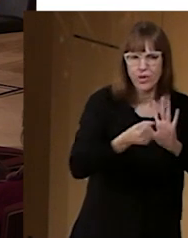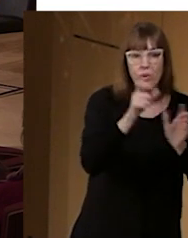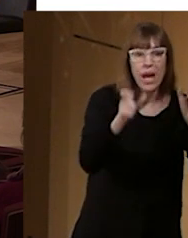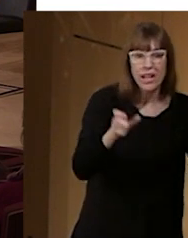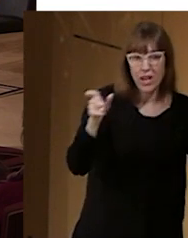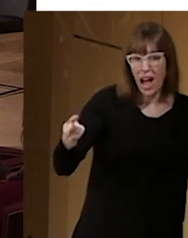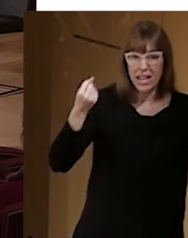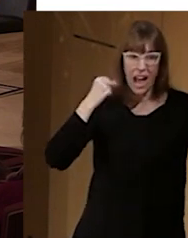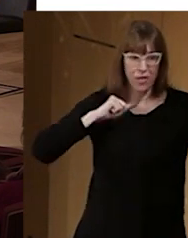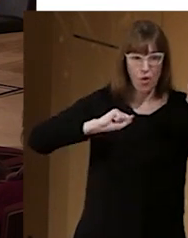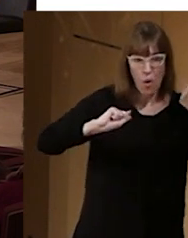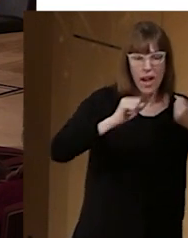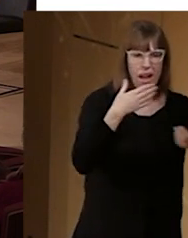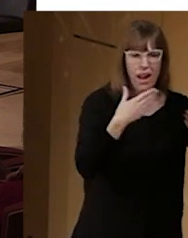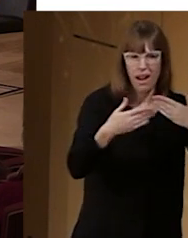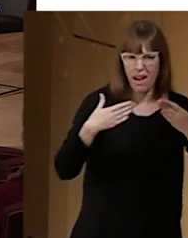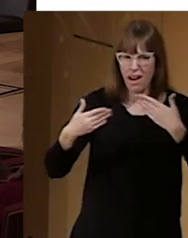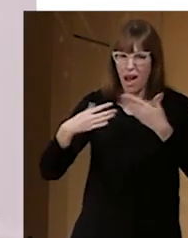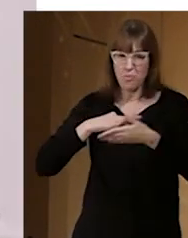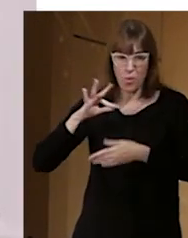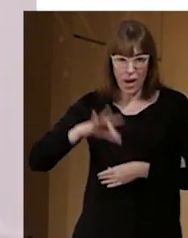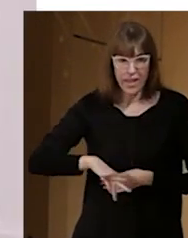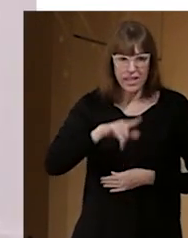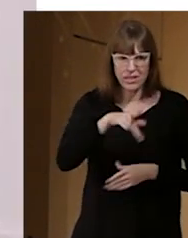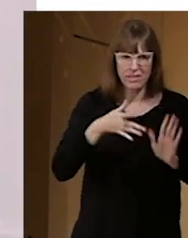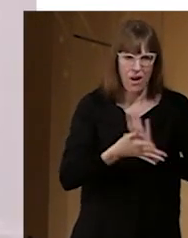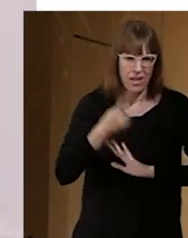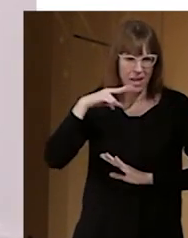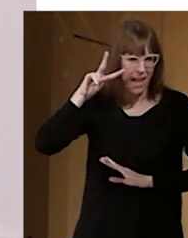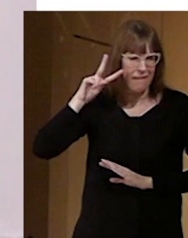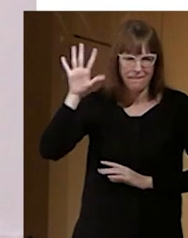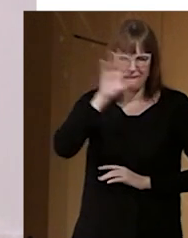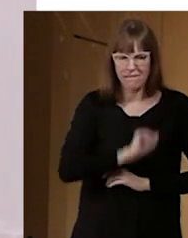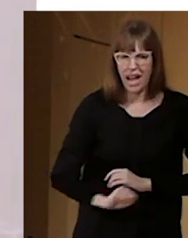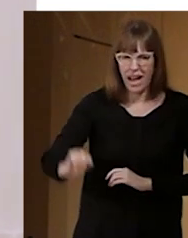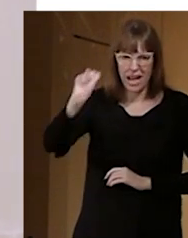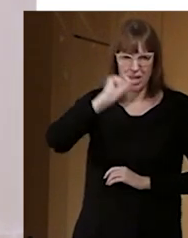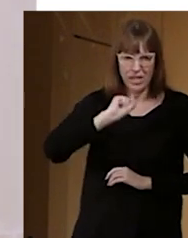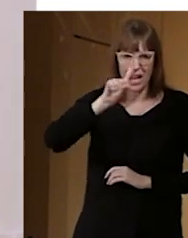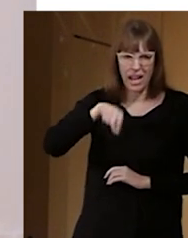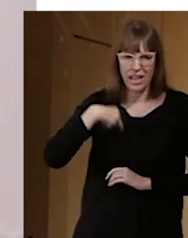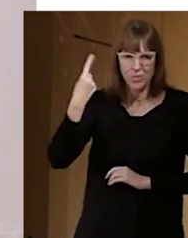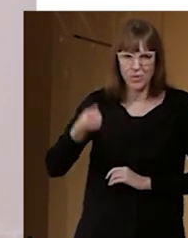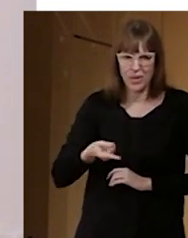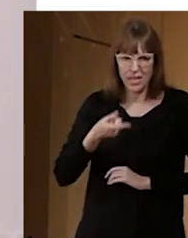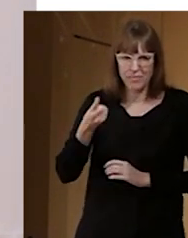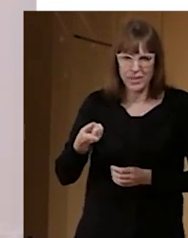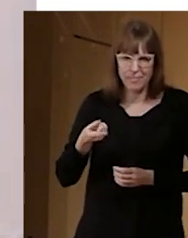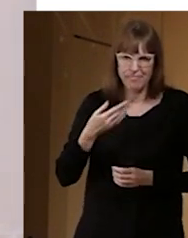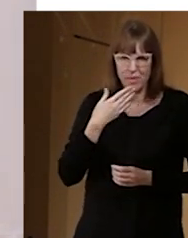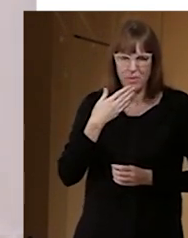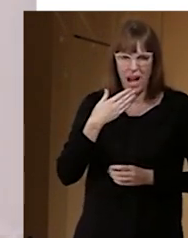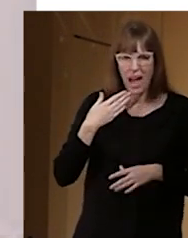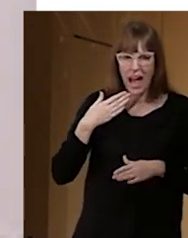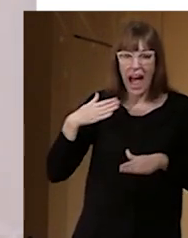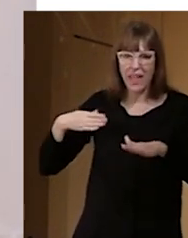técnica. Es una experiencia maravillosa que enriquece luego la experiencia y facilita mucho, incluso complementa la accesibilidad